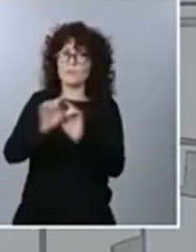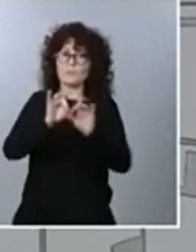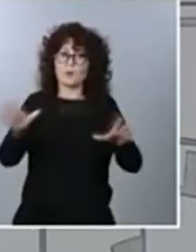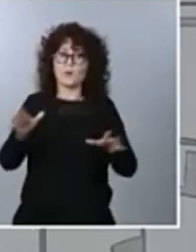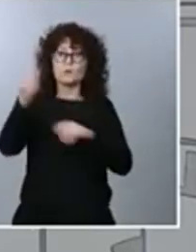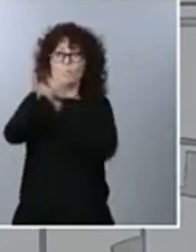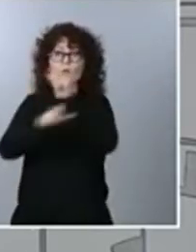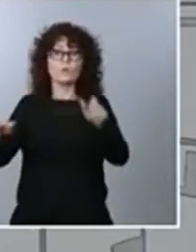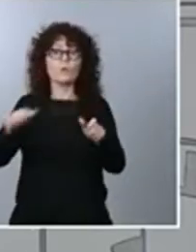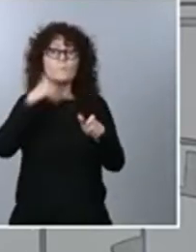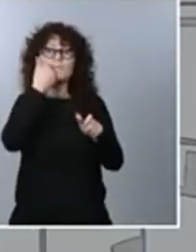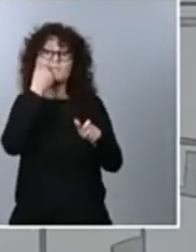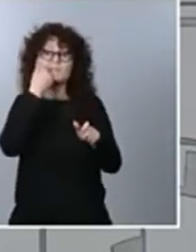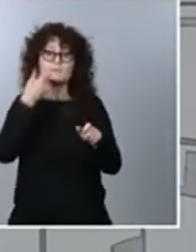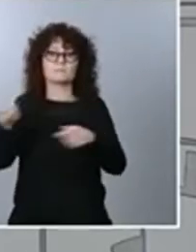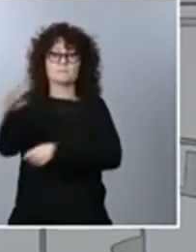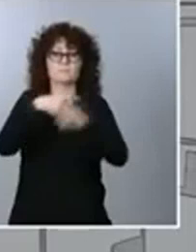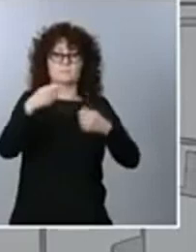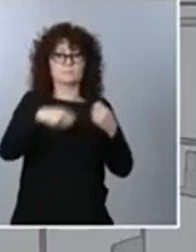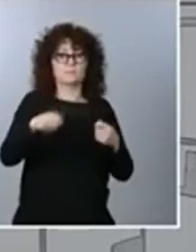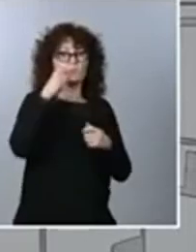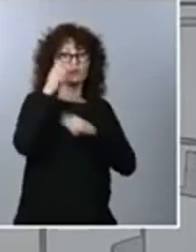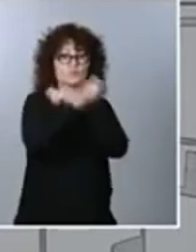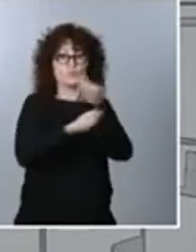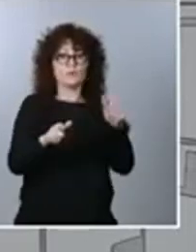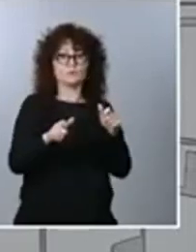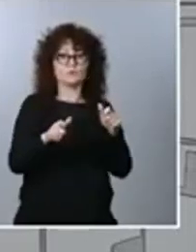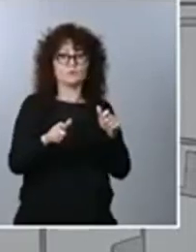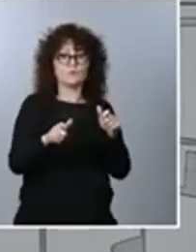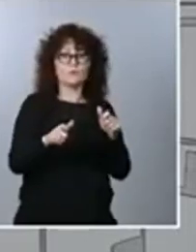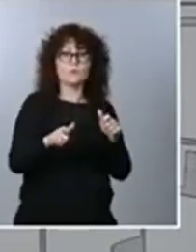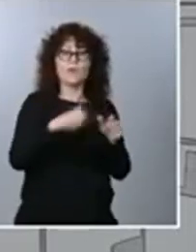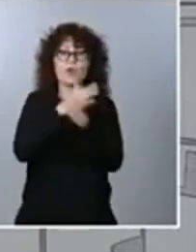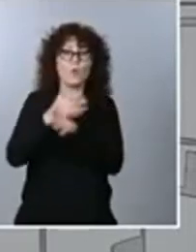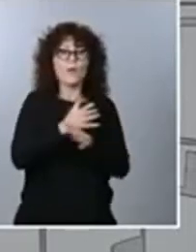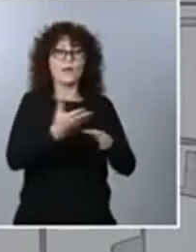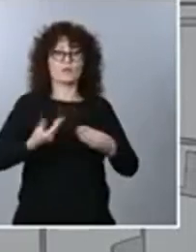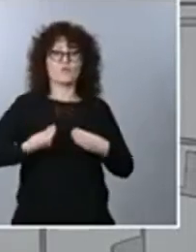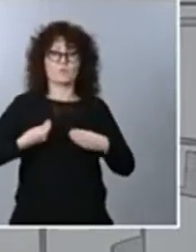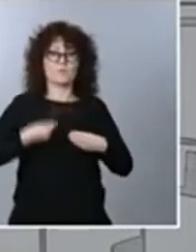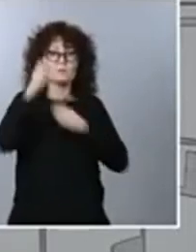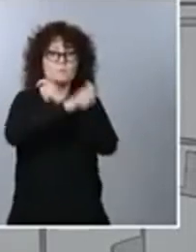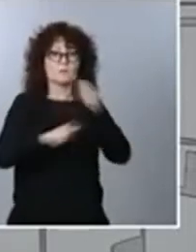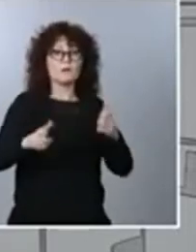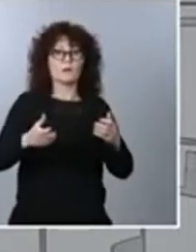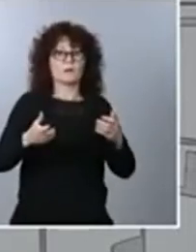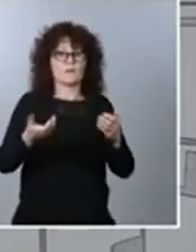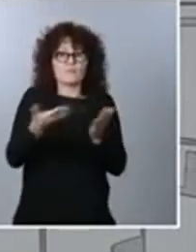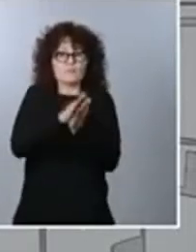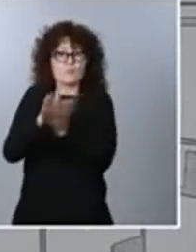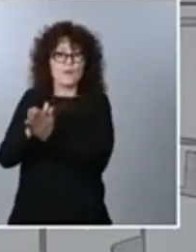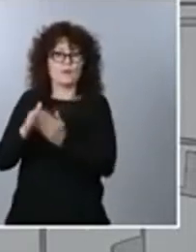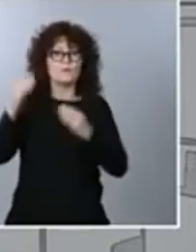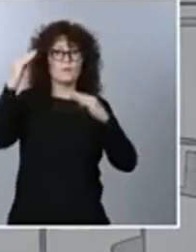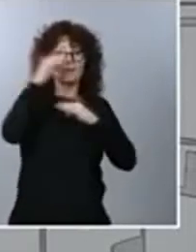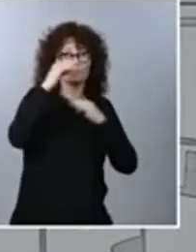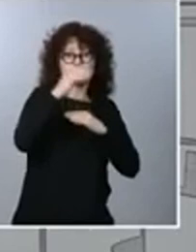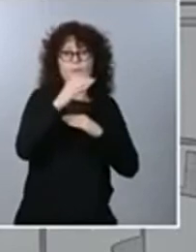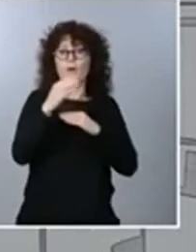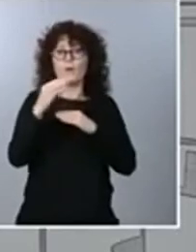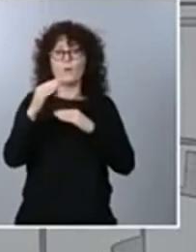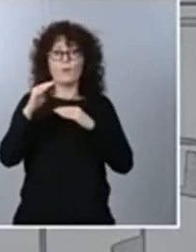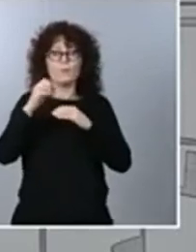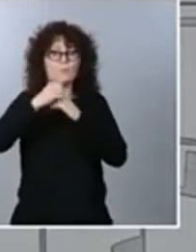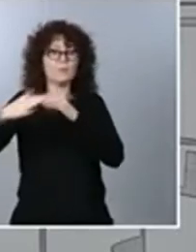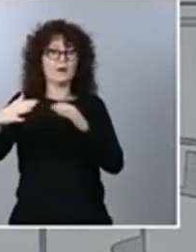que juegan con la vida de miles de personas que mueren en el Atlántico o en el Estrecho o en el Mar del Alborán de que lógicamente España no